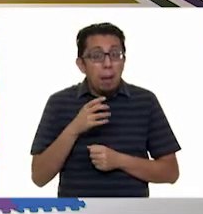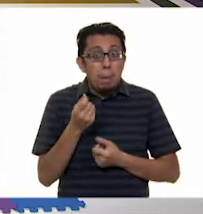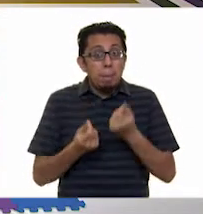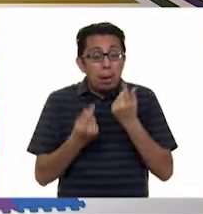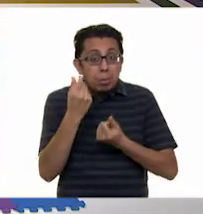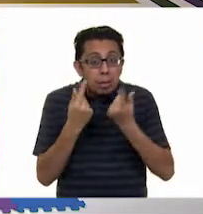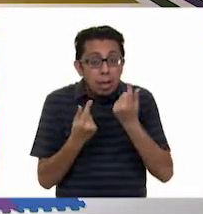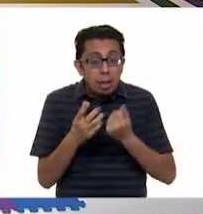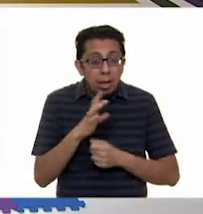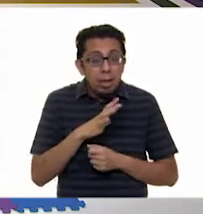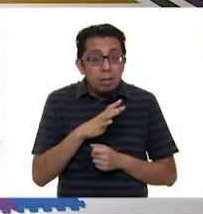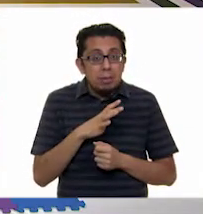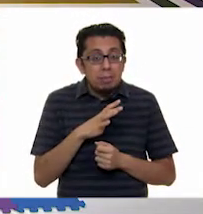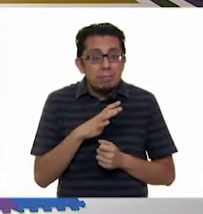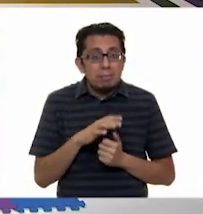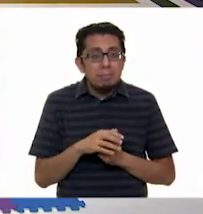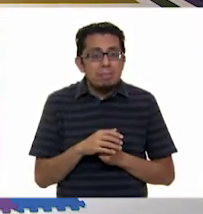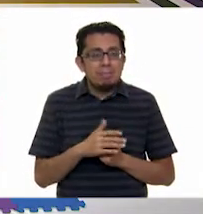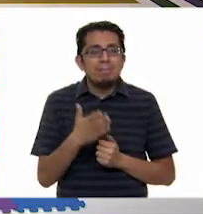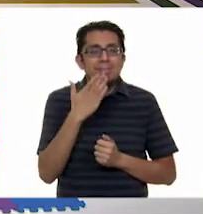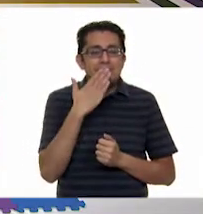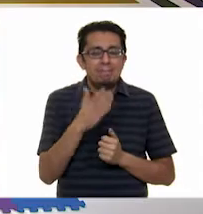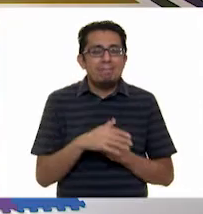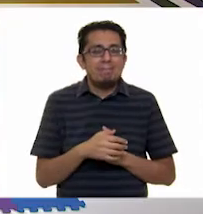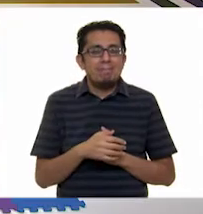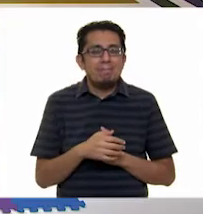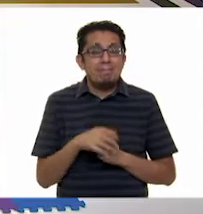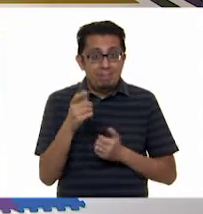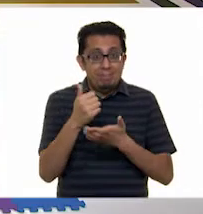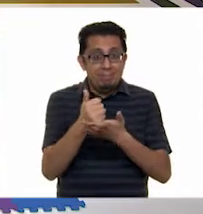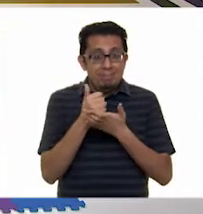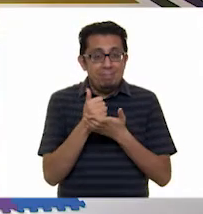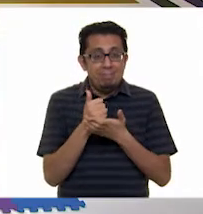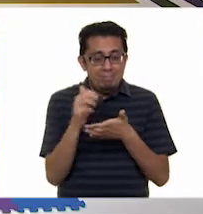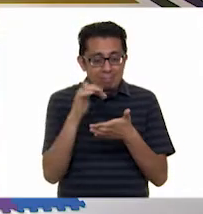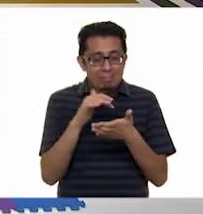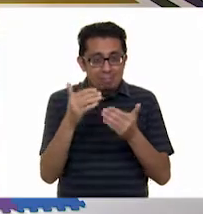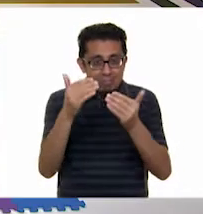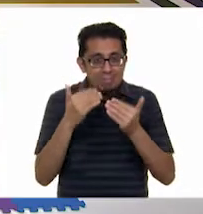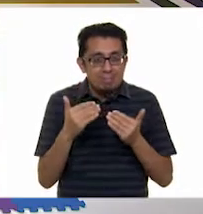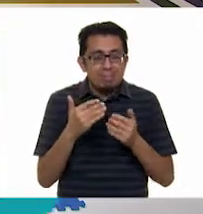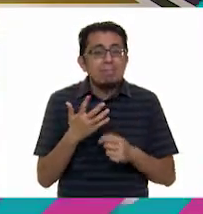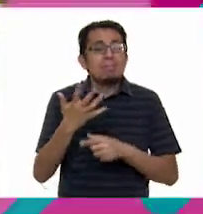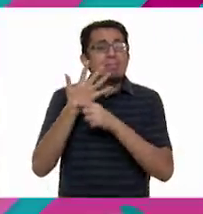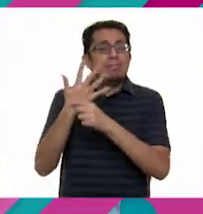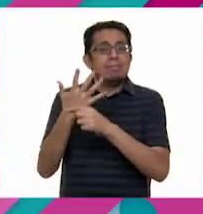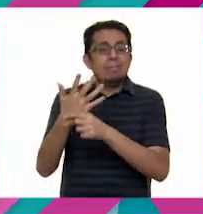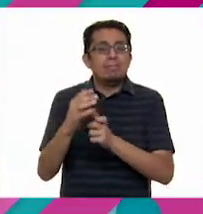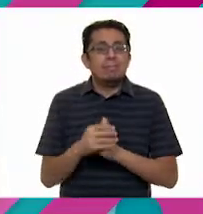Tienes palomita. Muy bien. ¿Alexia, me ayudas a leer la otra? A ver, la que sigue dice.